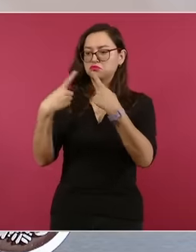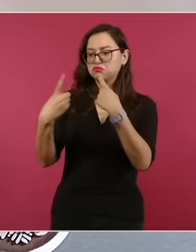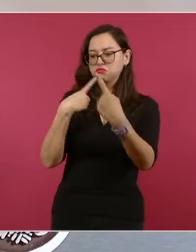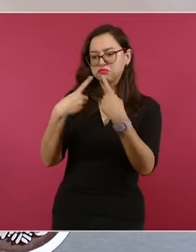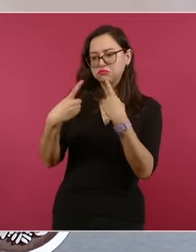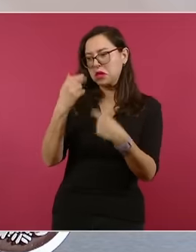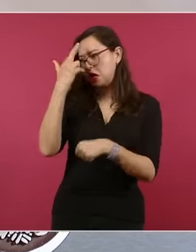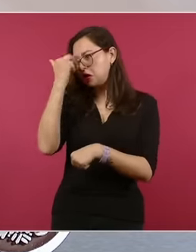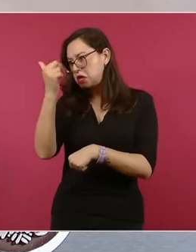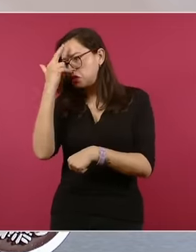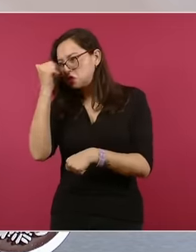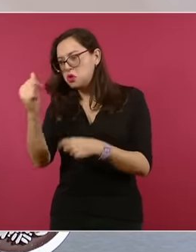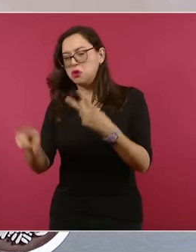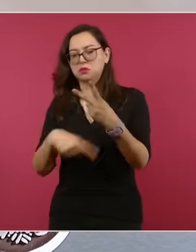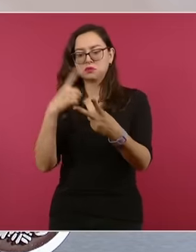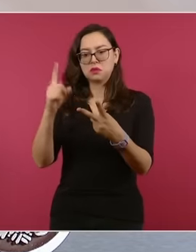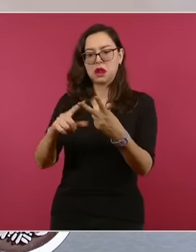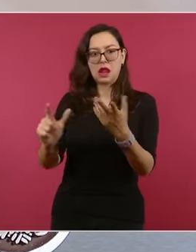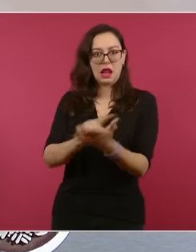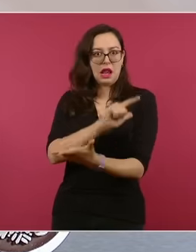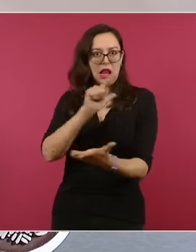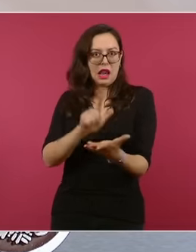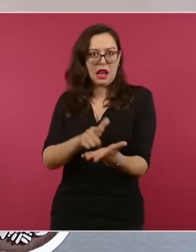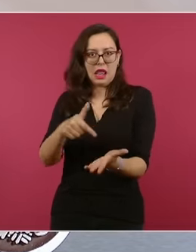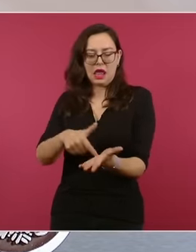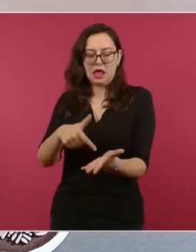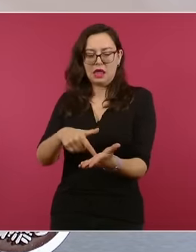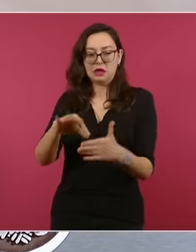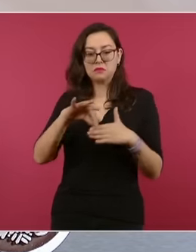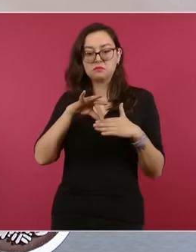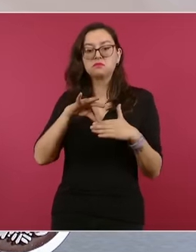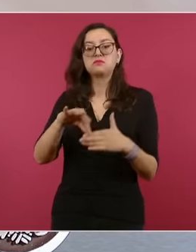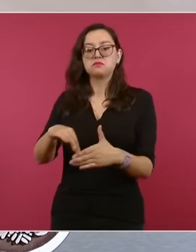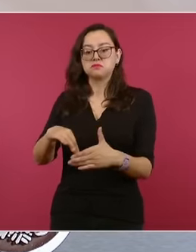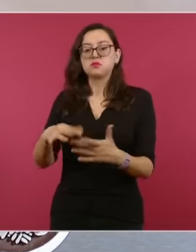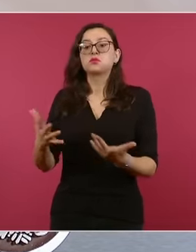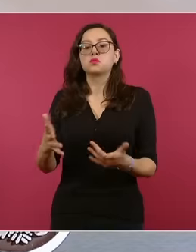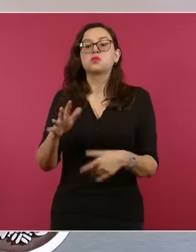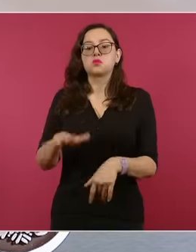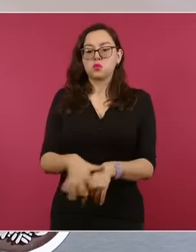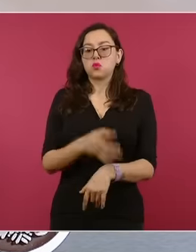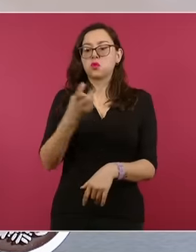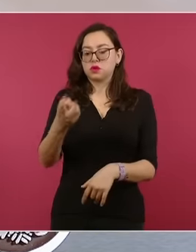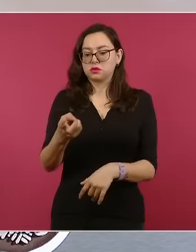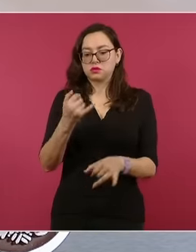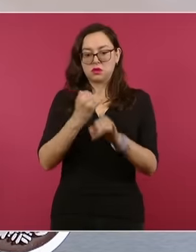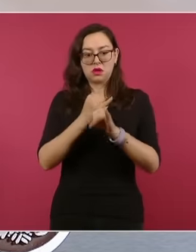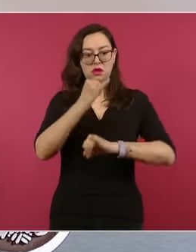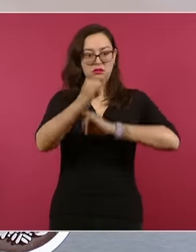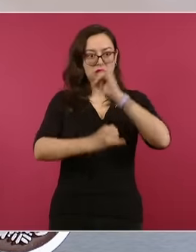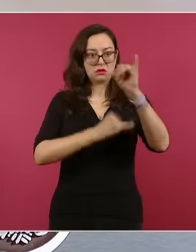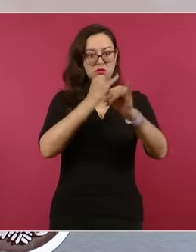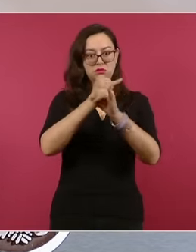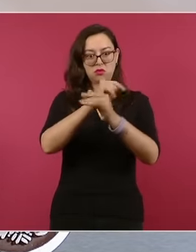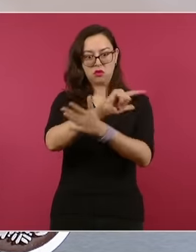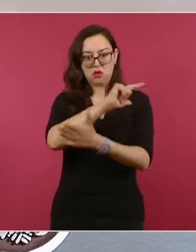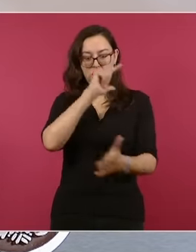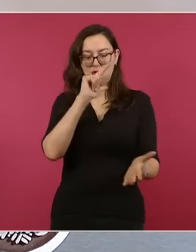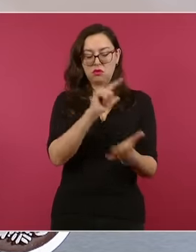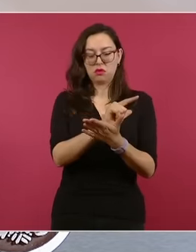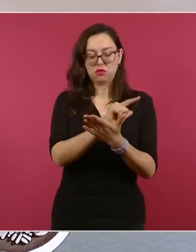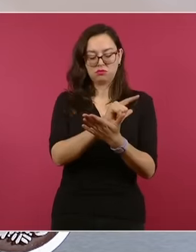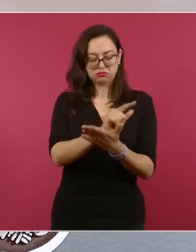guía, el derecho. Es por eso que hoy, al amparo del ordenamiento jurídico internacional y sirviéndonos de la ley,